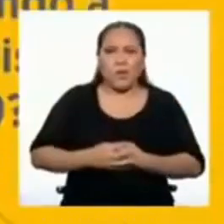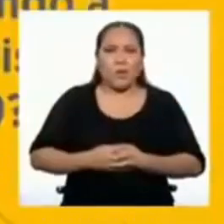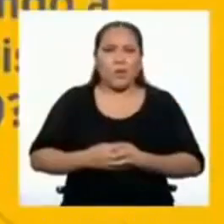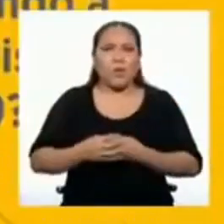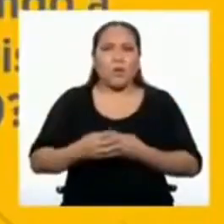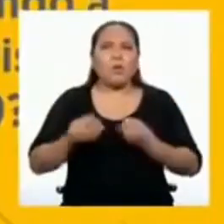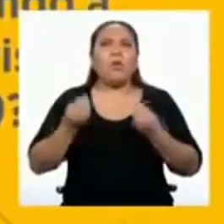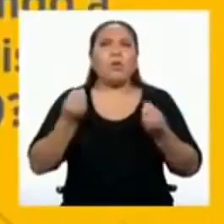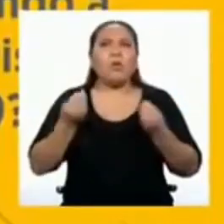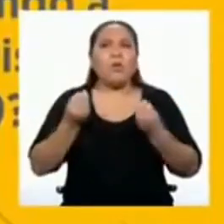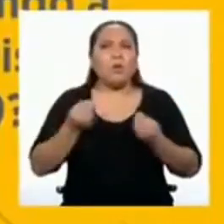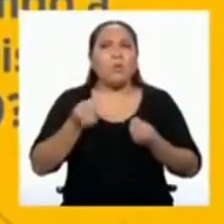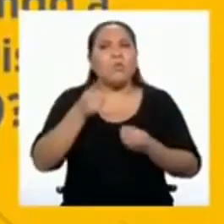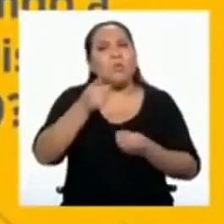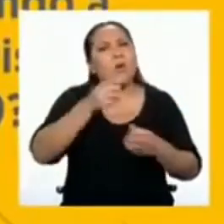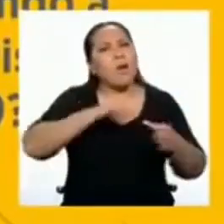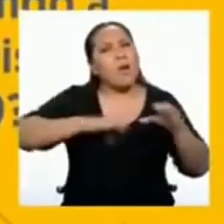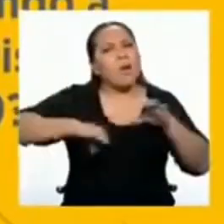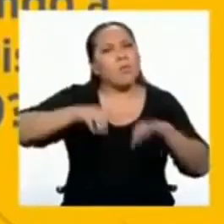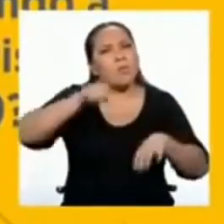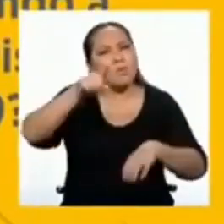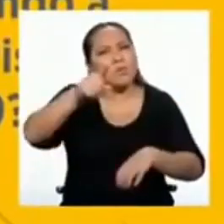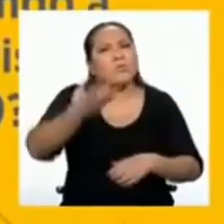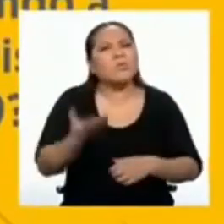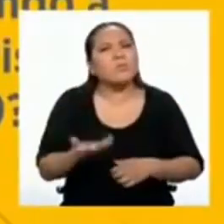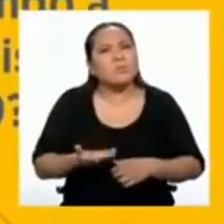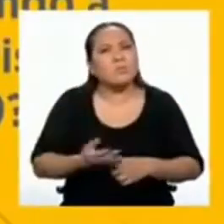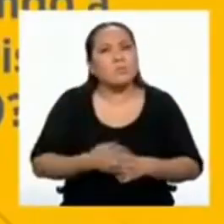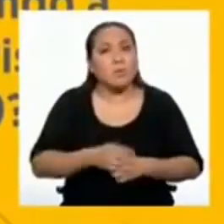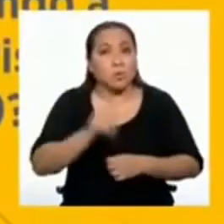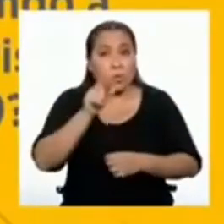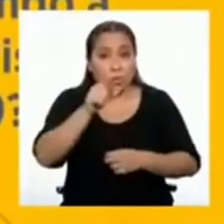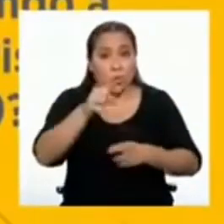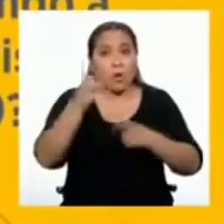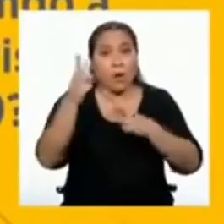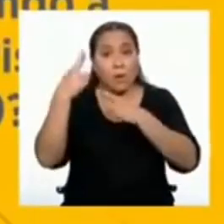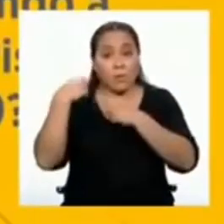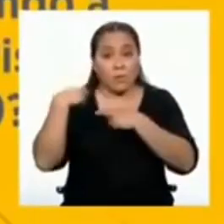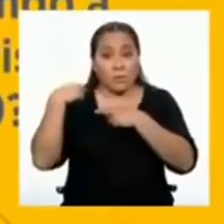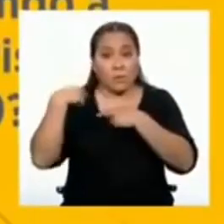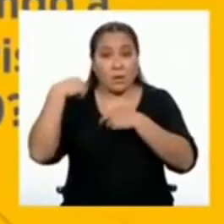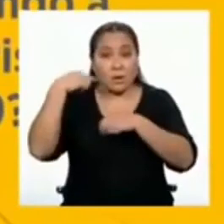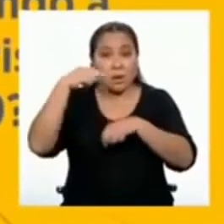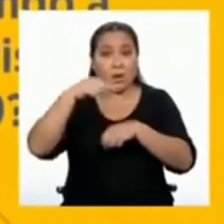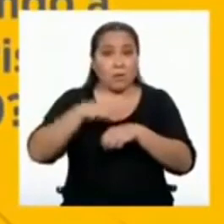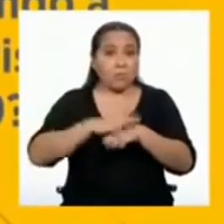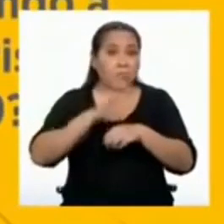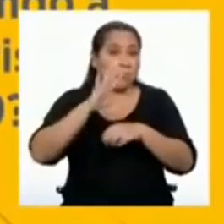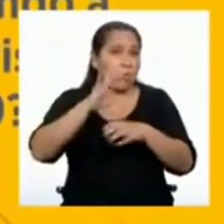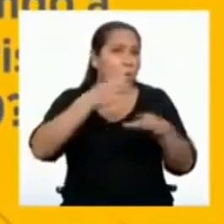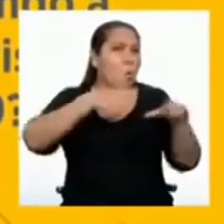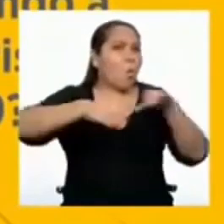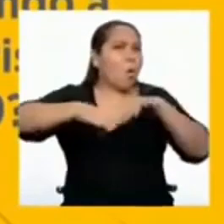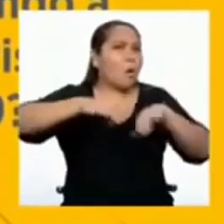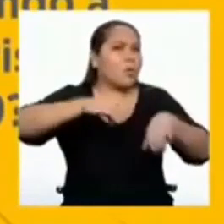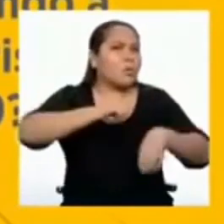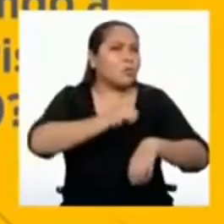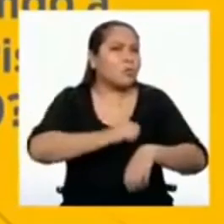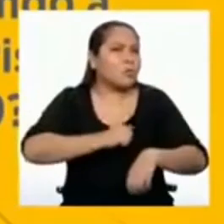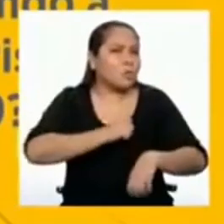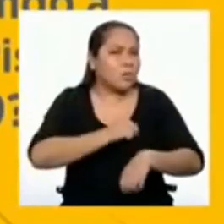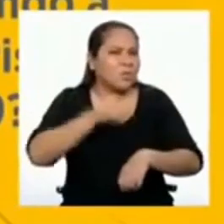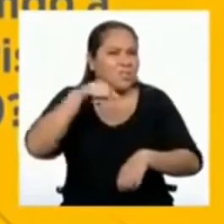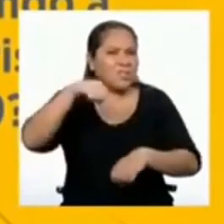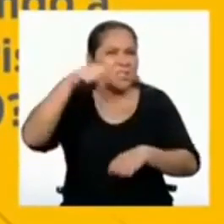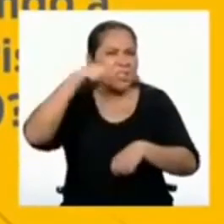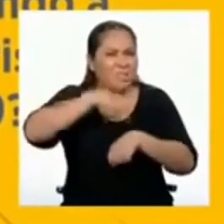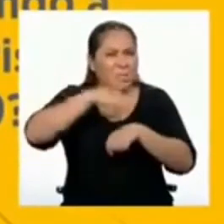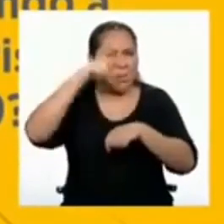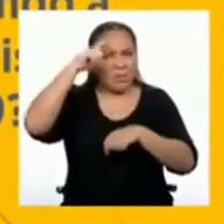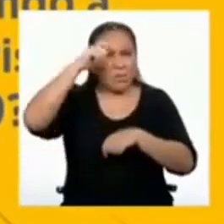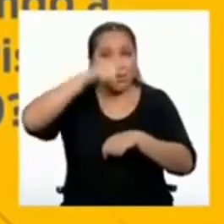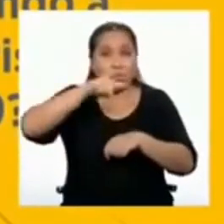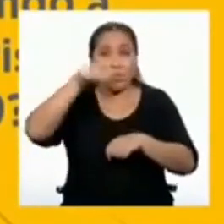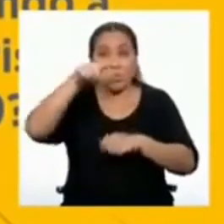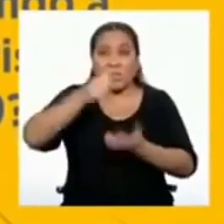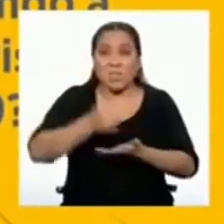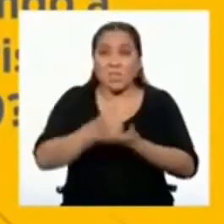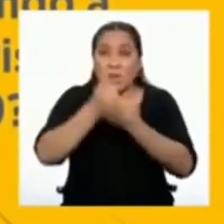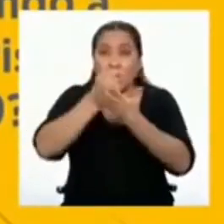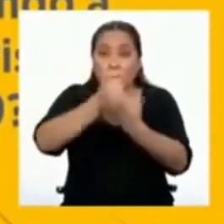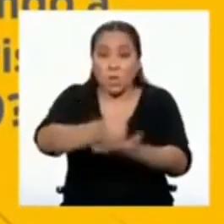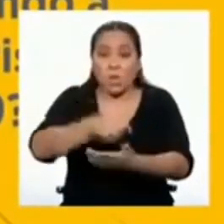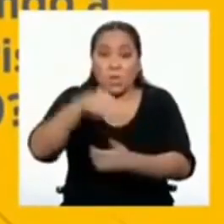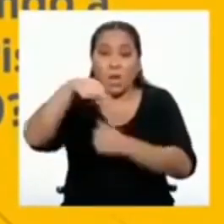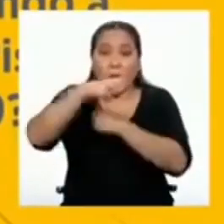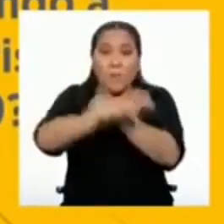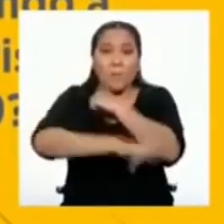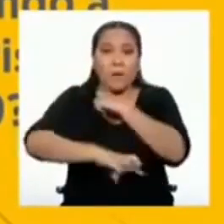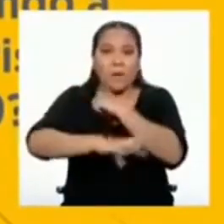actúas tú? ¿Estás cumpliendo responsablemente tu rol en este momento difícil? ¿Estás ayudando a que nuestro país supere